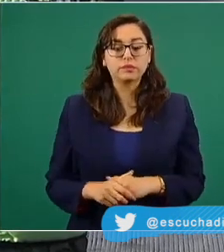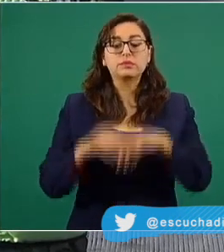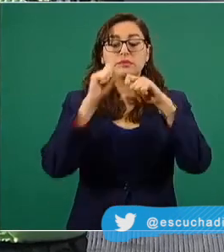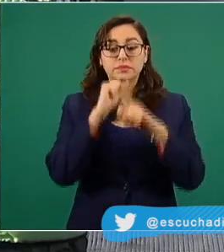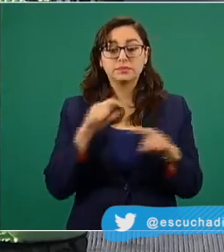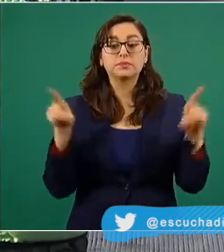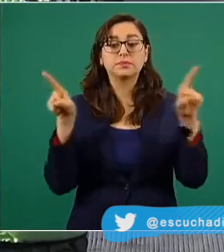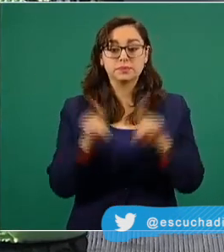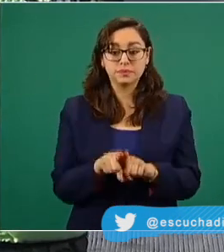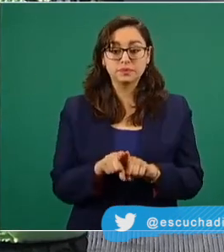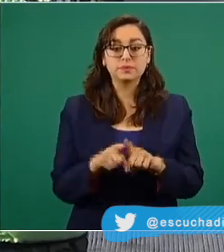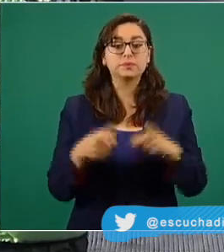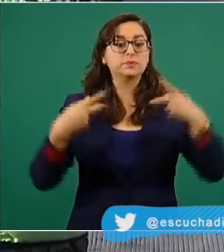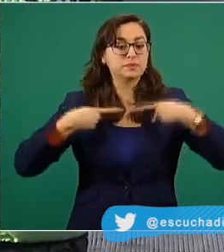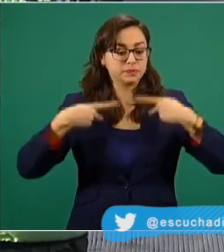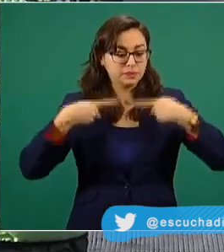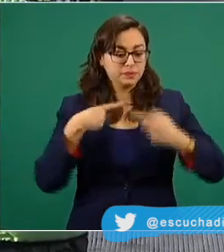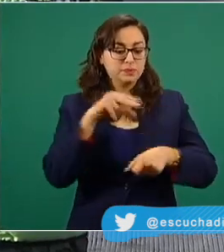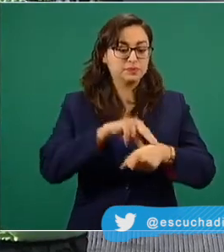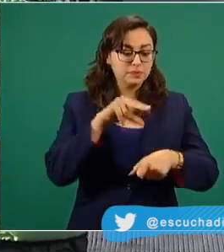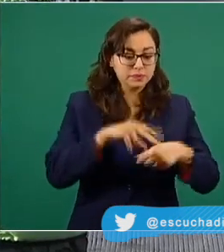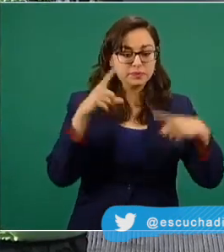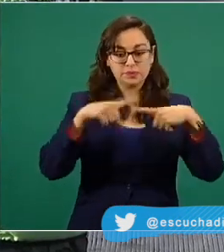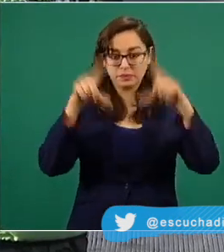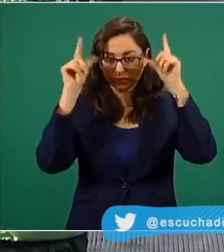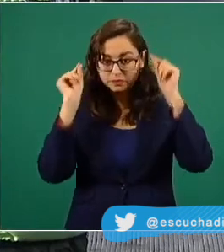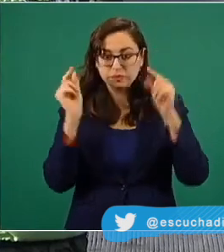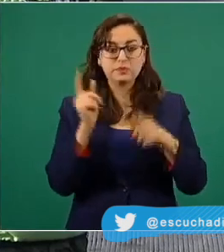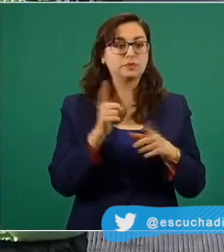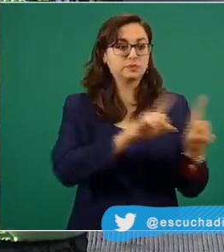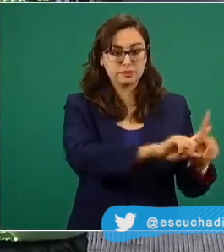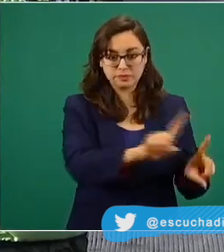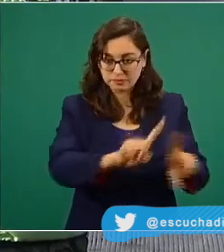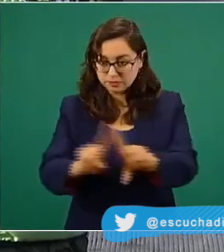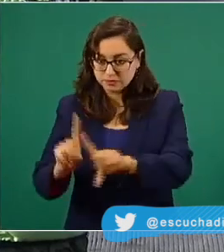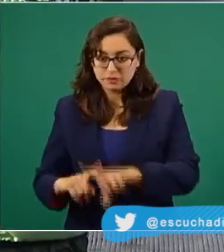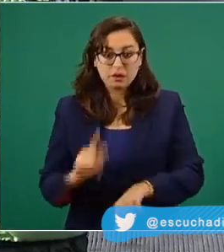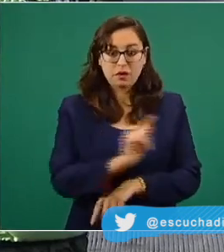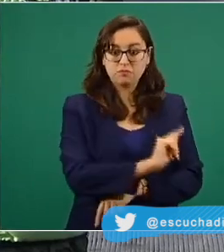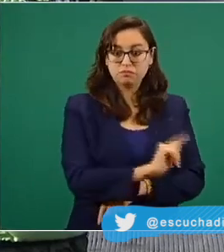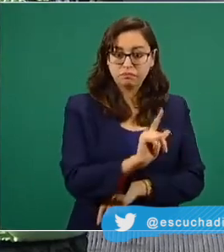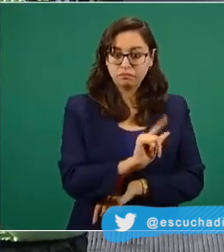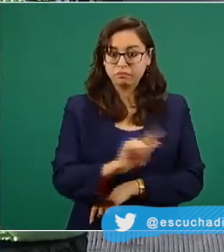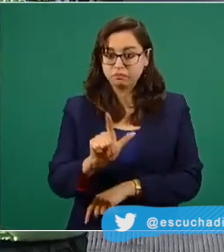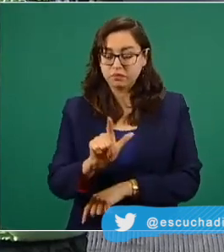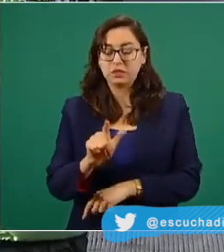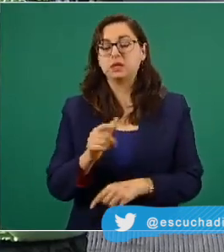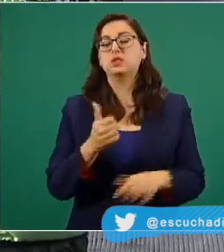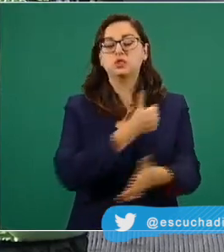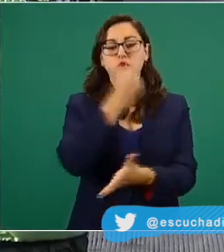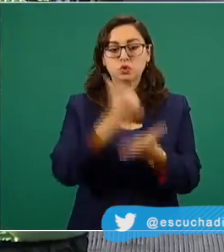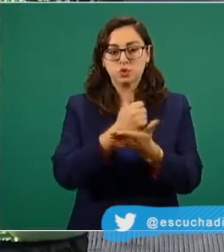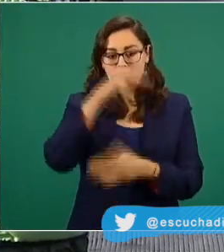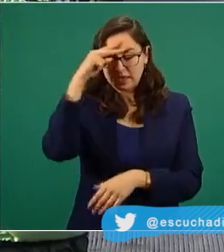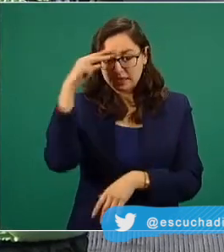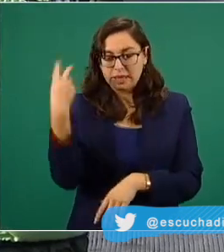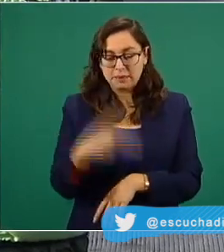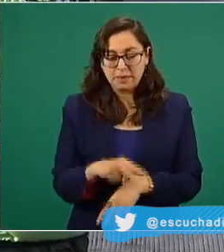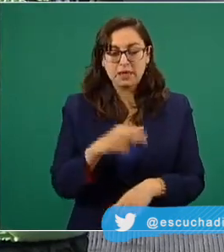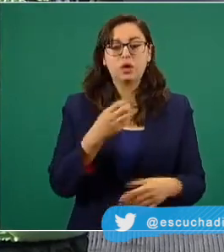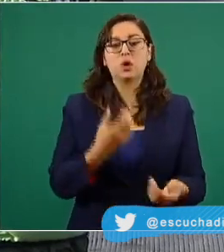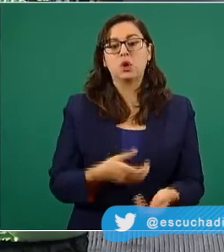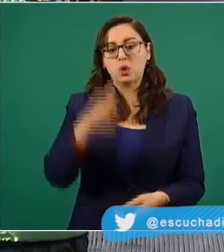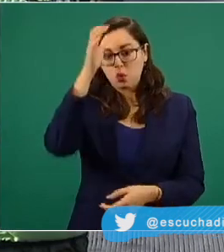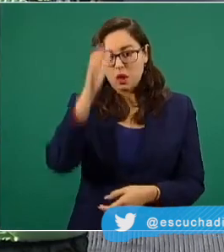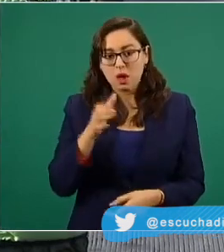vacunado profesionistas de la salud en la Ciudad de México, en los estados de Coahuila, Nuevo León,